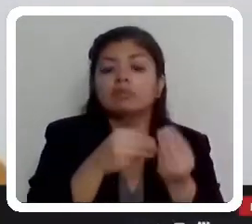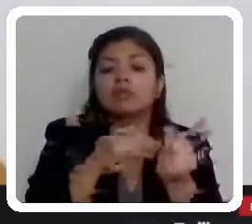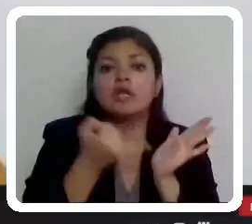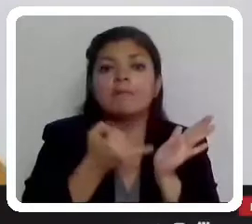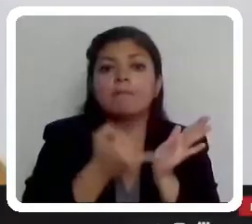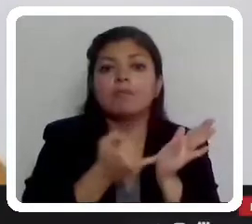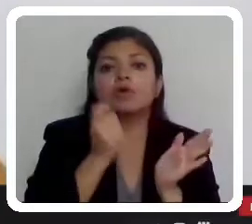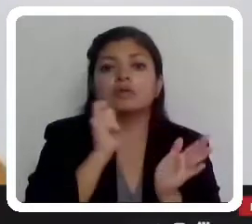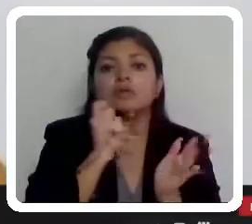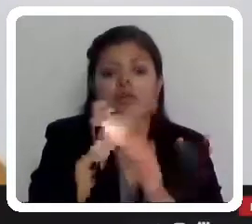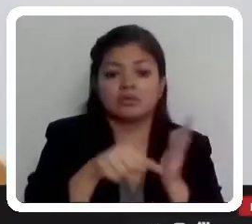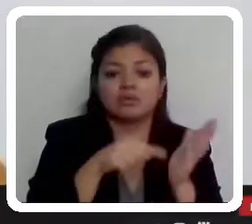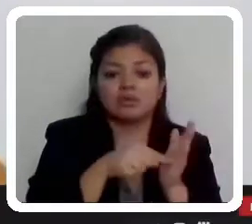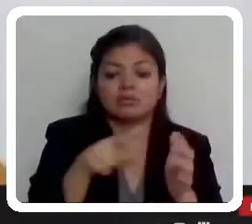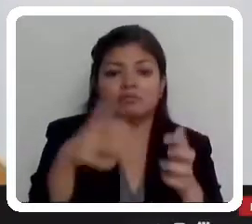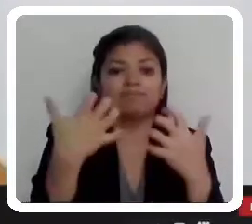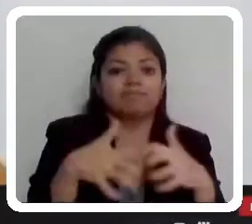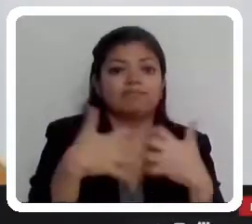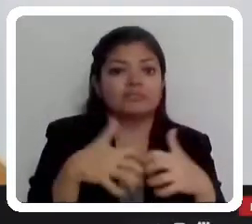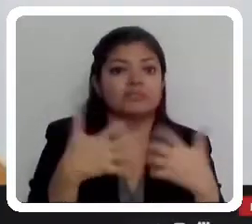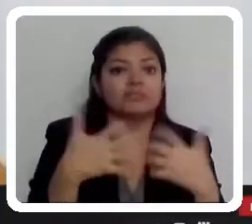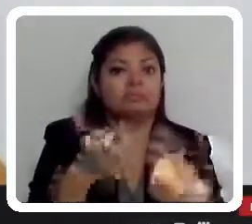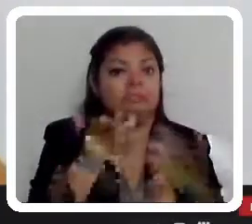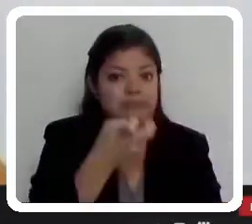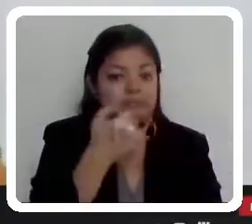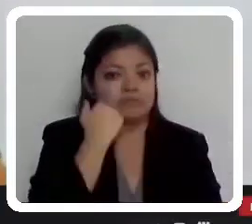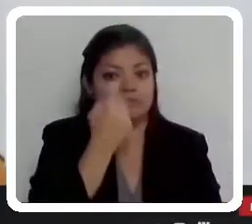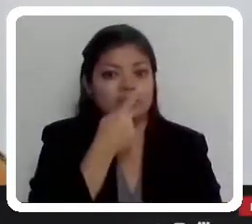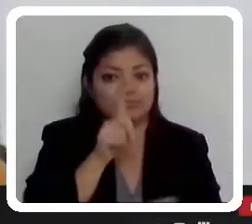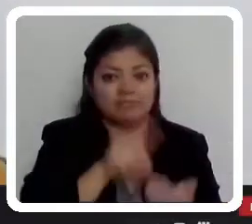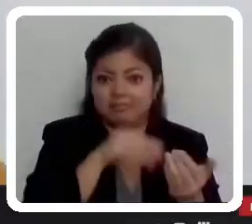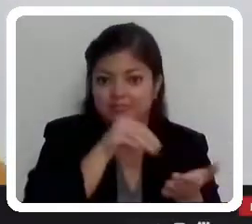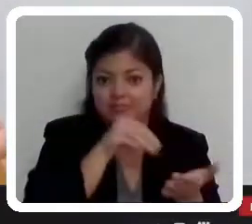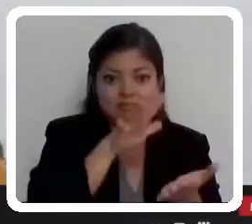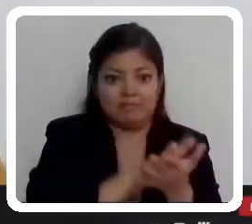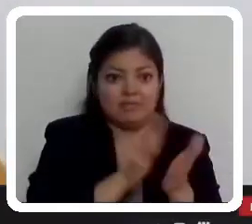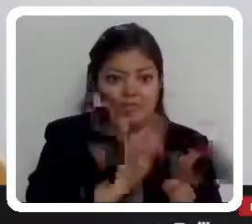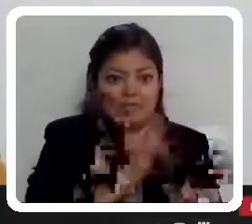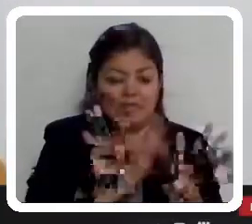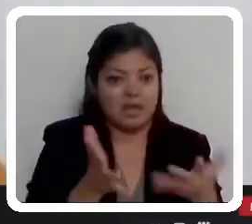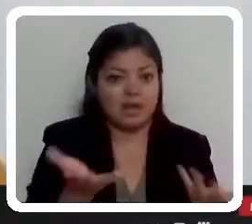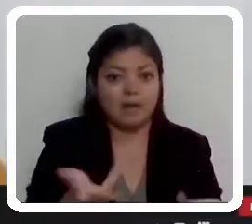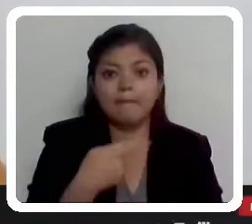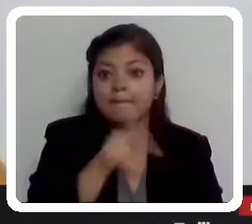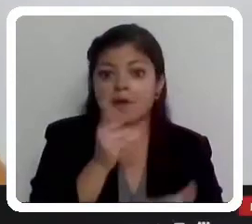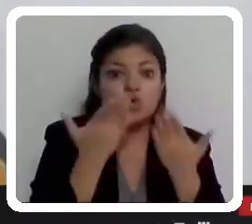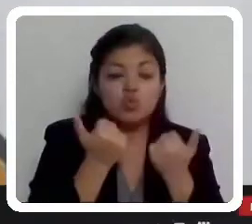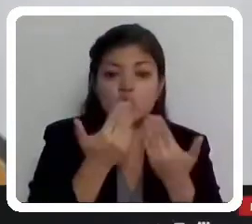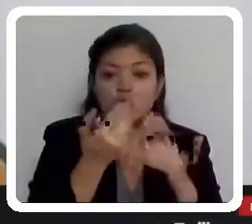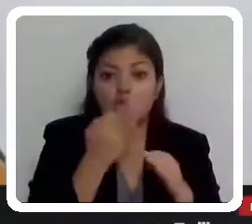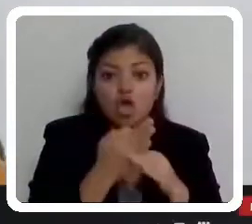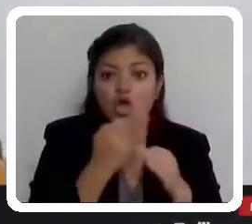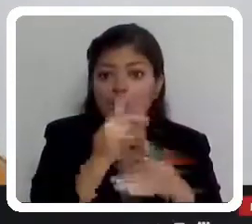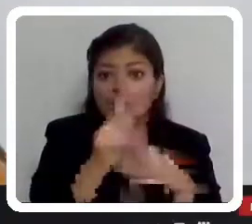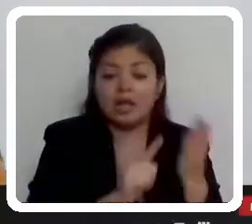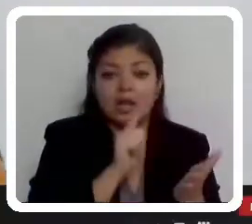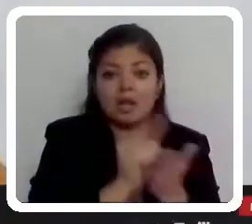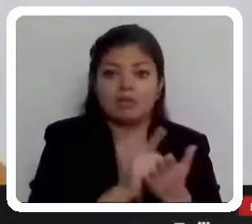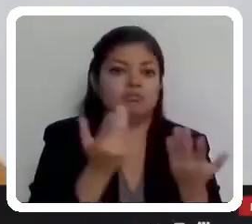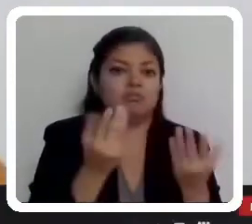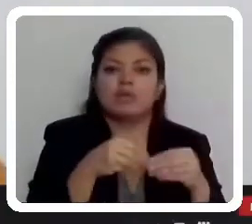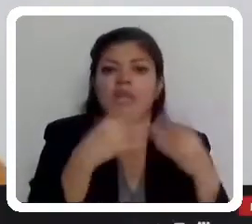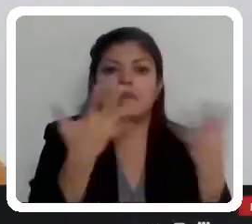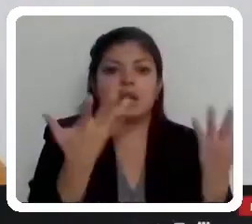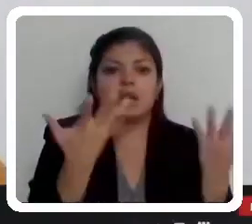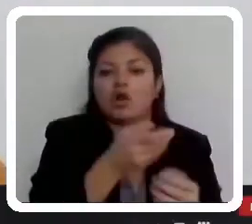paga en la zona industrial. Así fue planeado, así está establecido. Pero como no lo tenemos en este momento en la ley, pues obviamente nos hizo